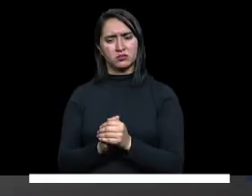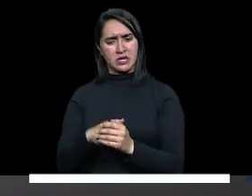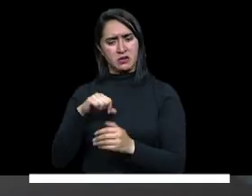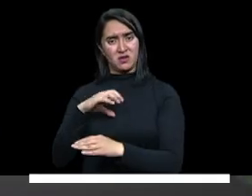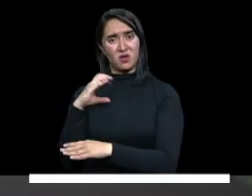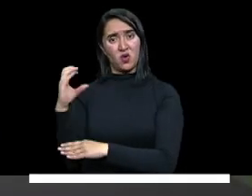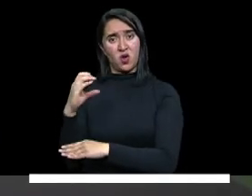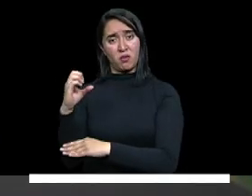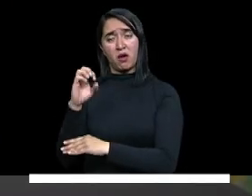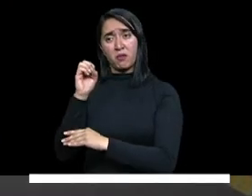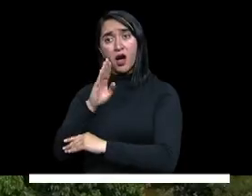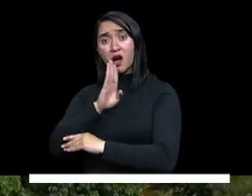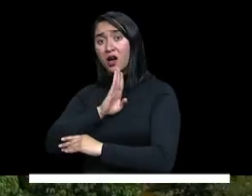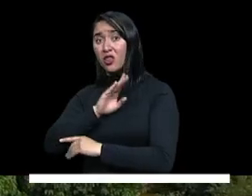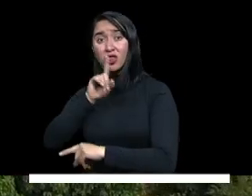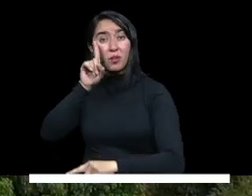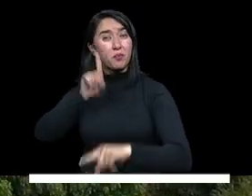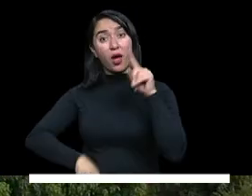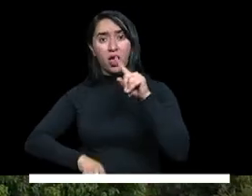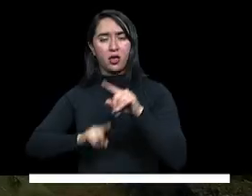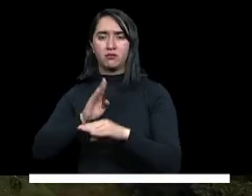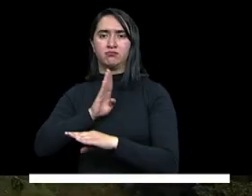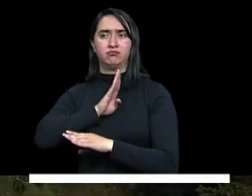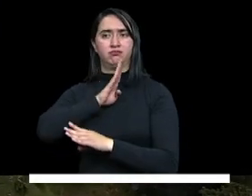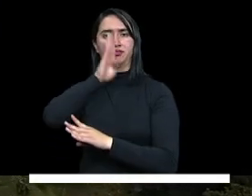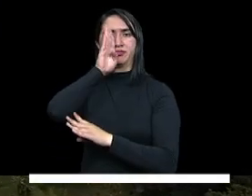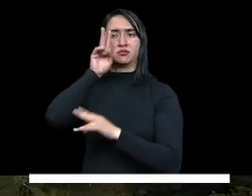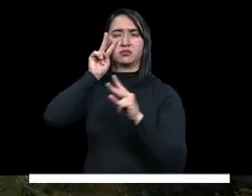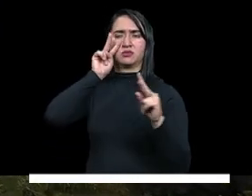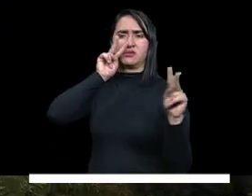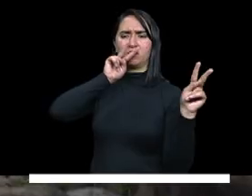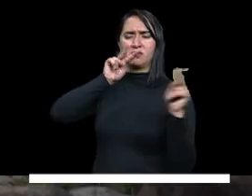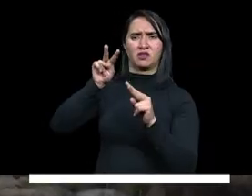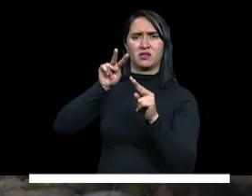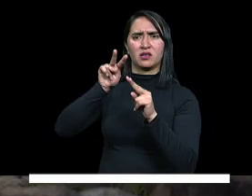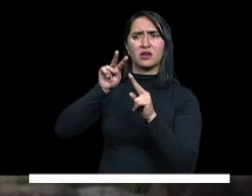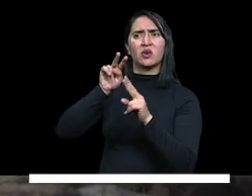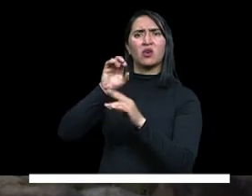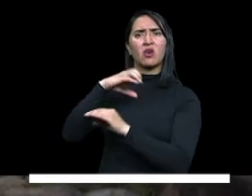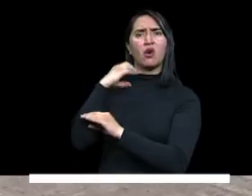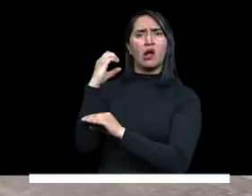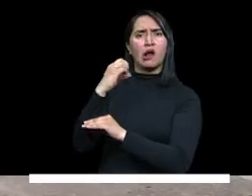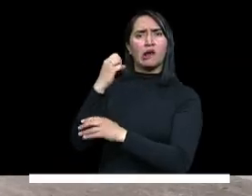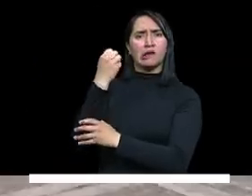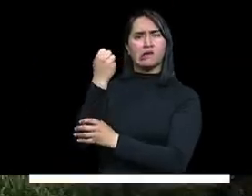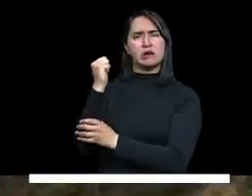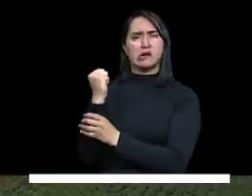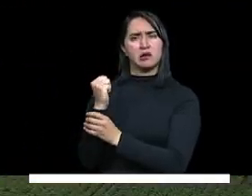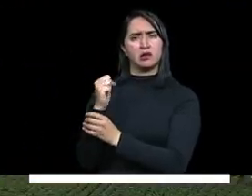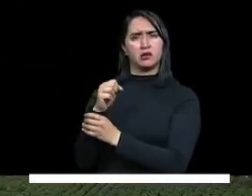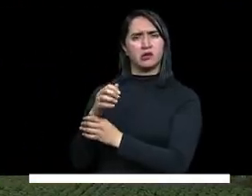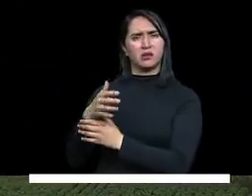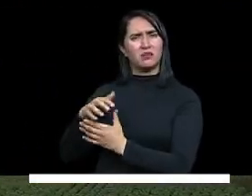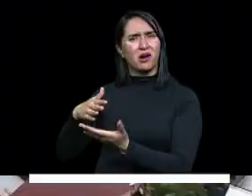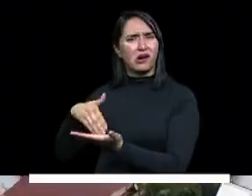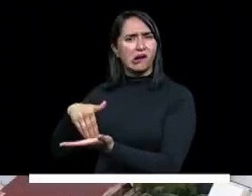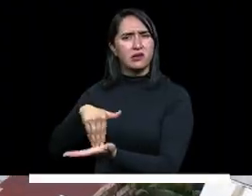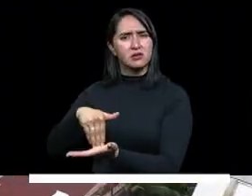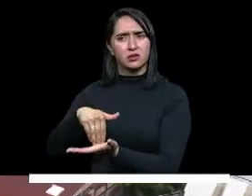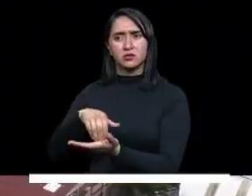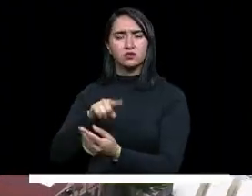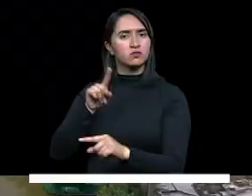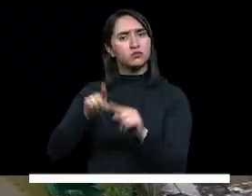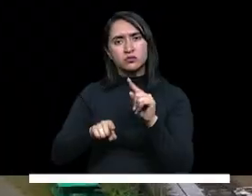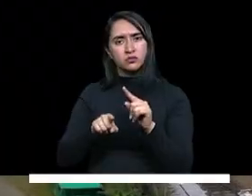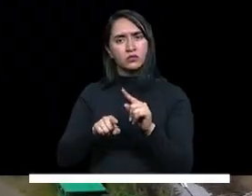acostumbrar a ver las ruinas de las escuelas ni la infraestructura de